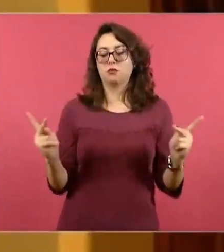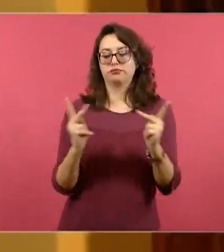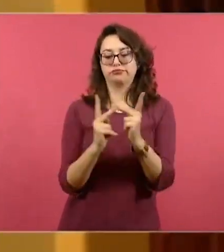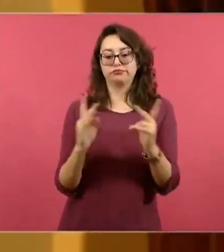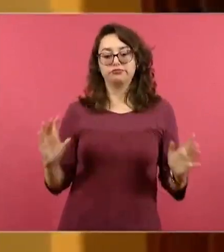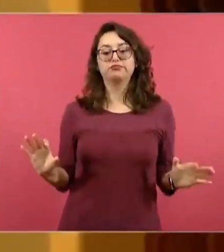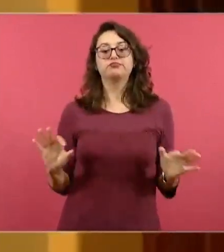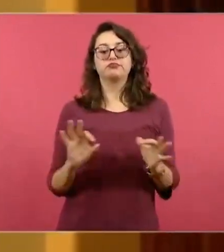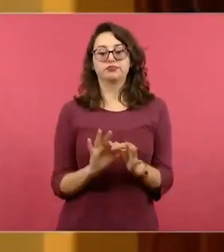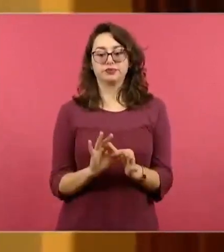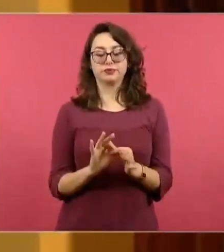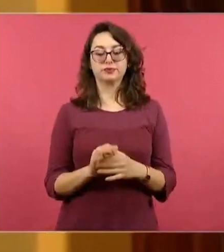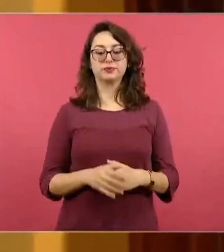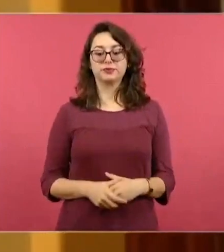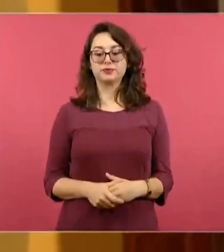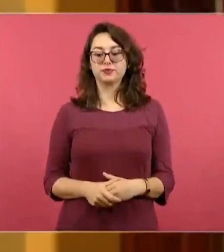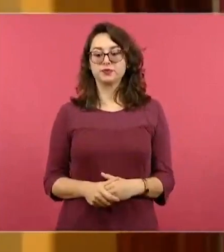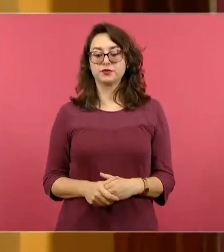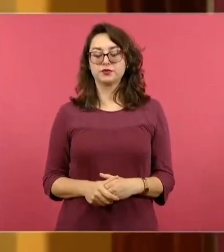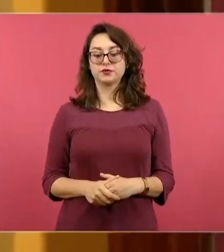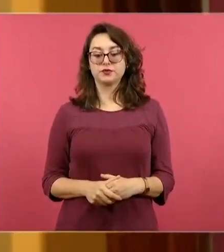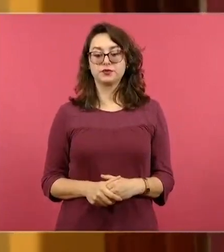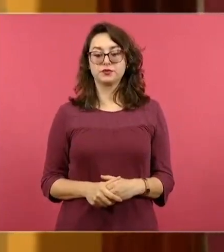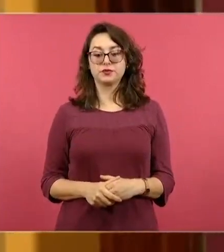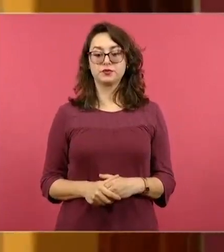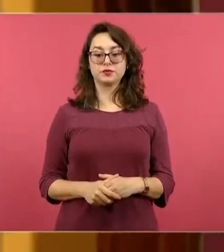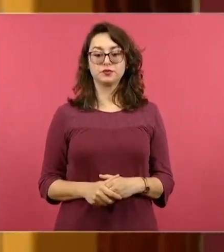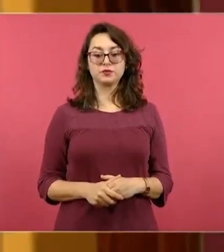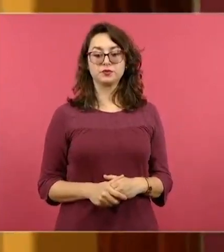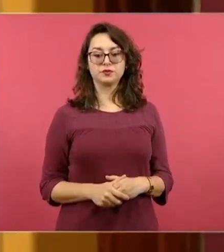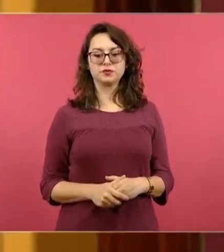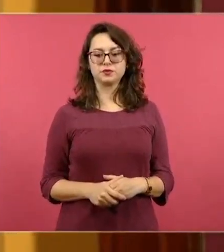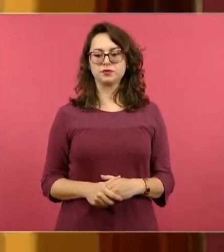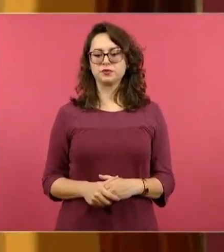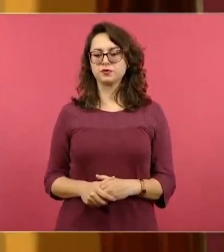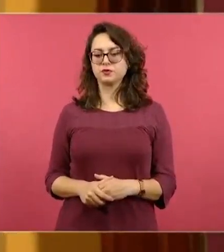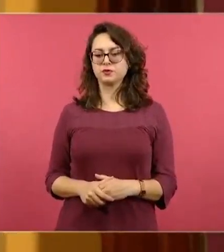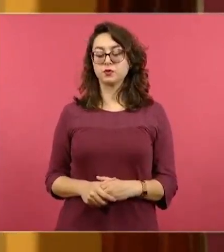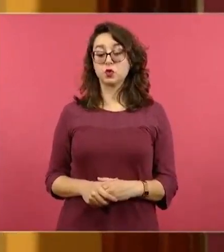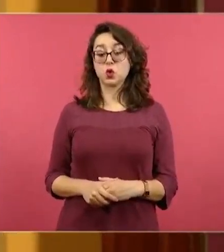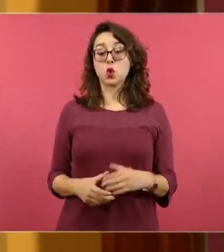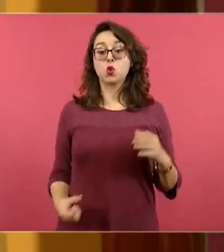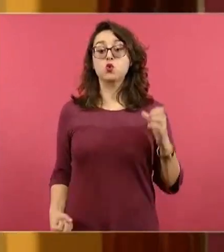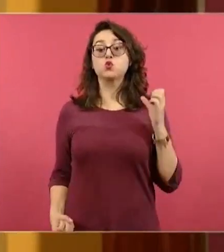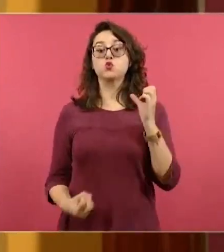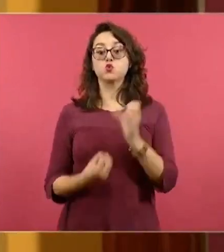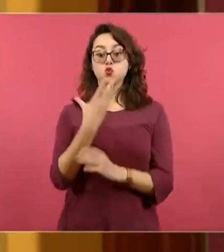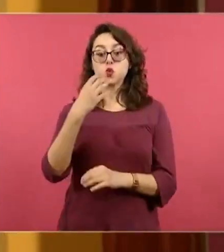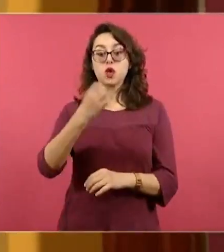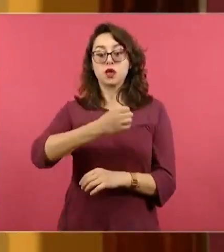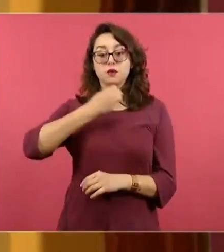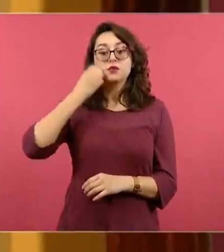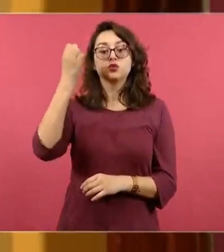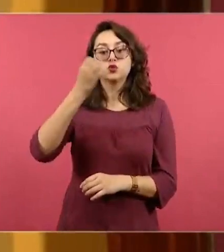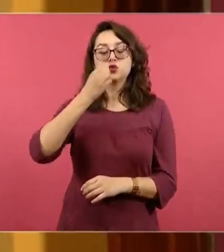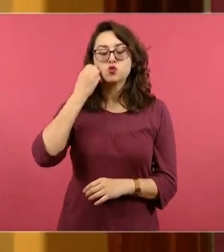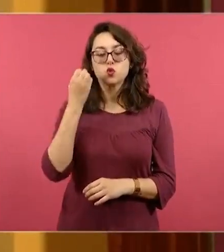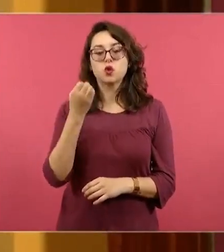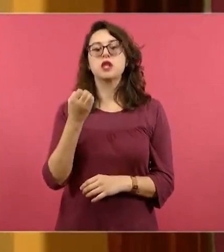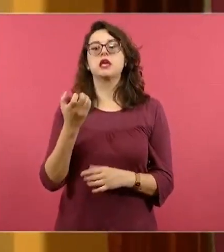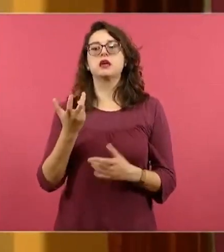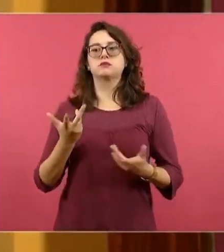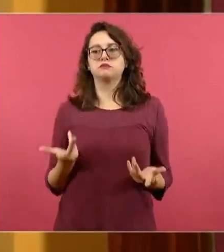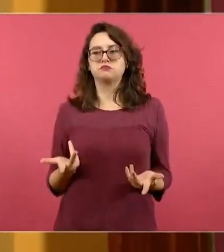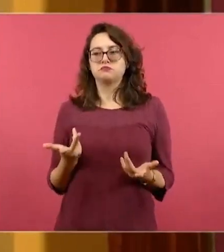También bajo toda esta cosmovisión de ideas, la nueva escuela mexicana asume a la comunidad